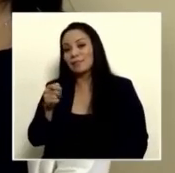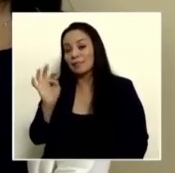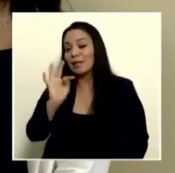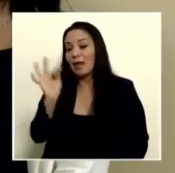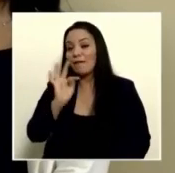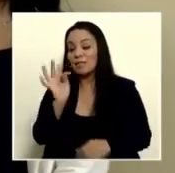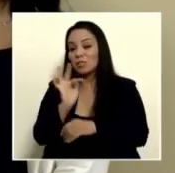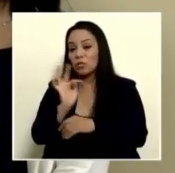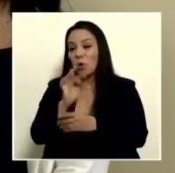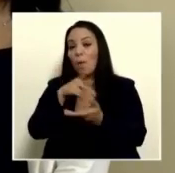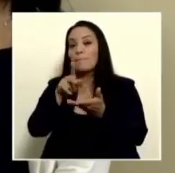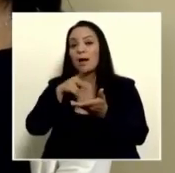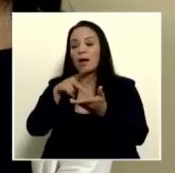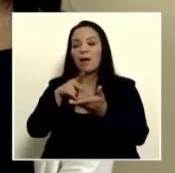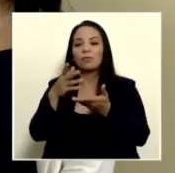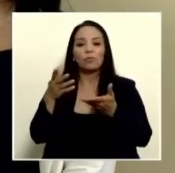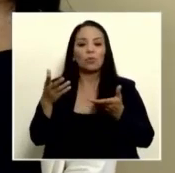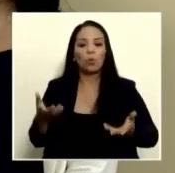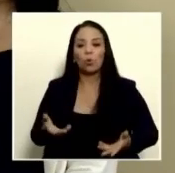sumas